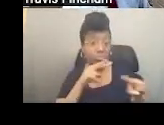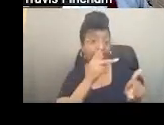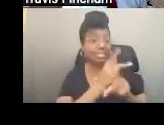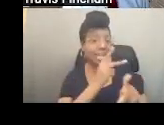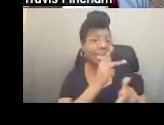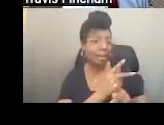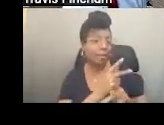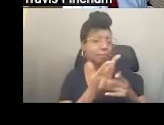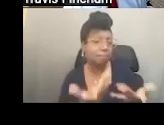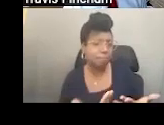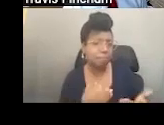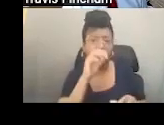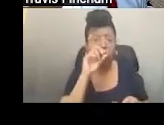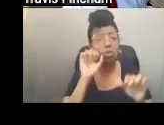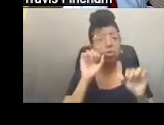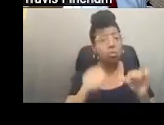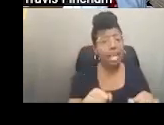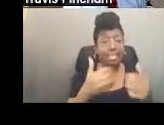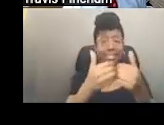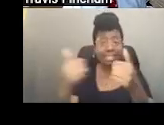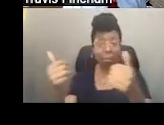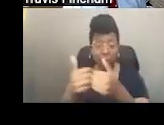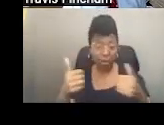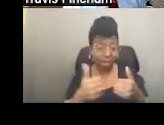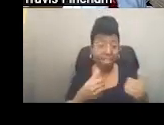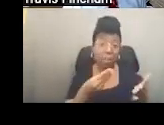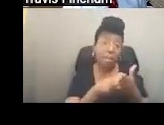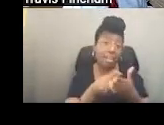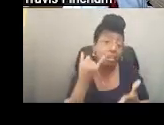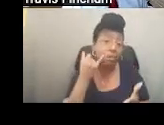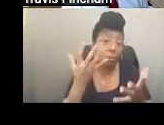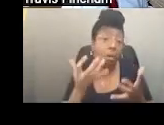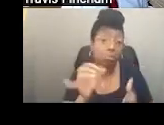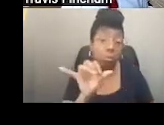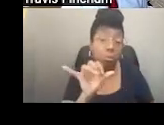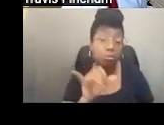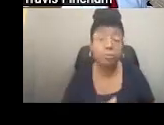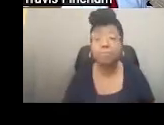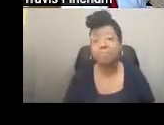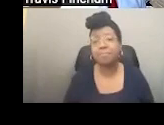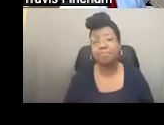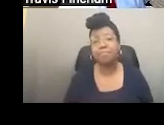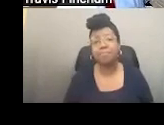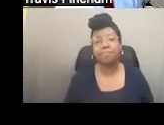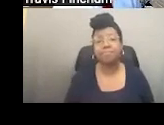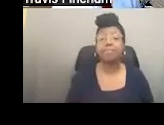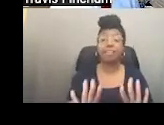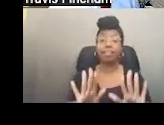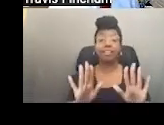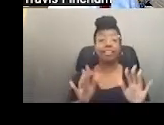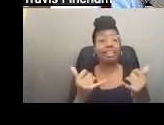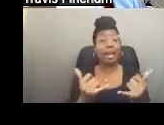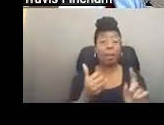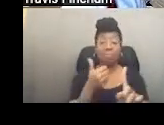consultor profesional de inversiones. Entonces, hay fideicomisos de terceros combinados que están